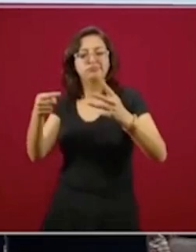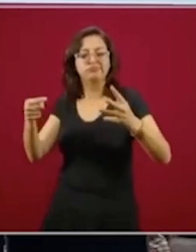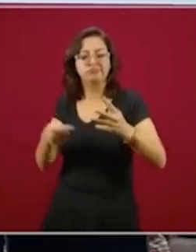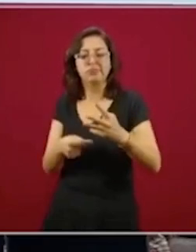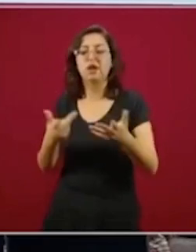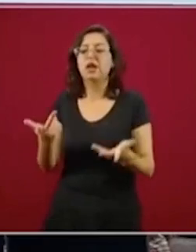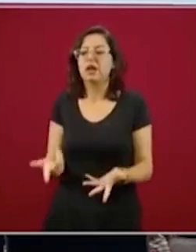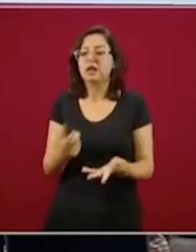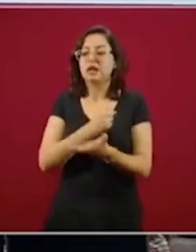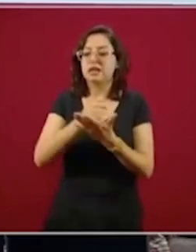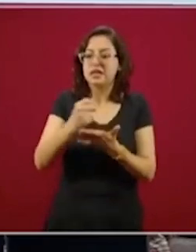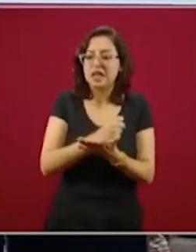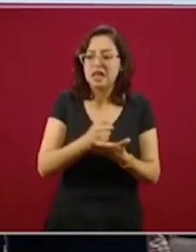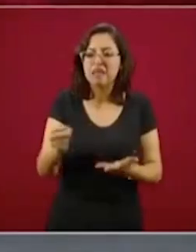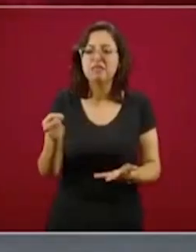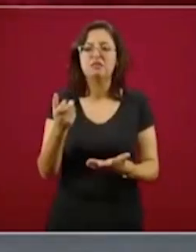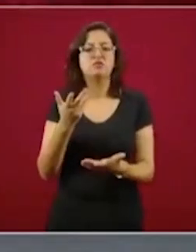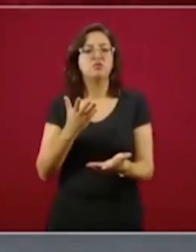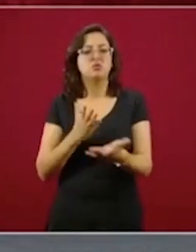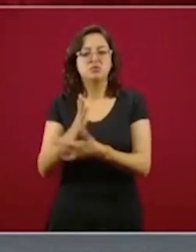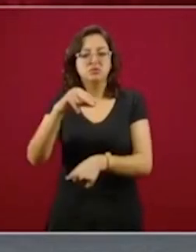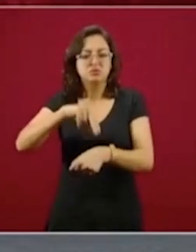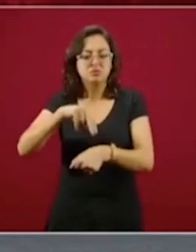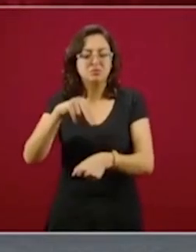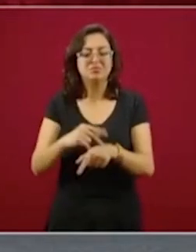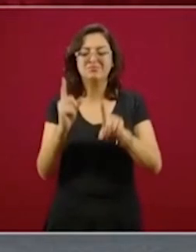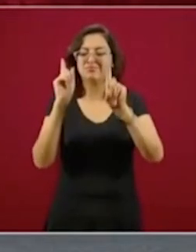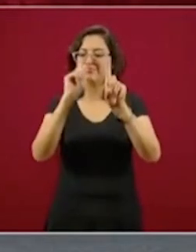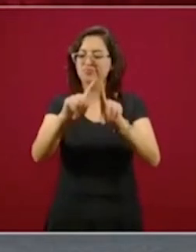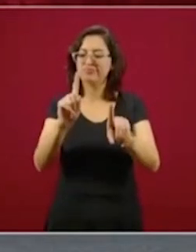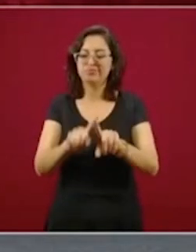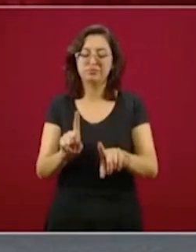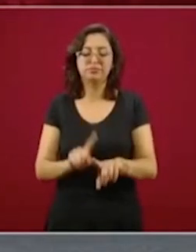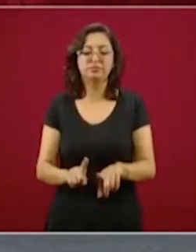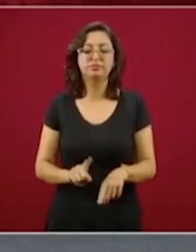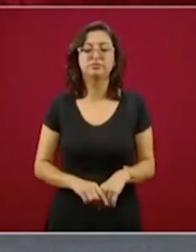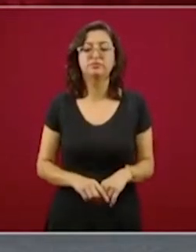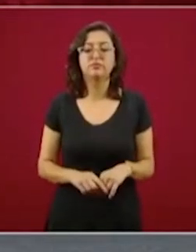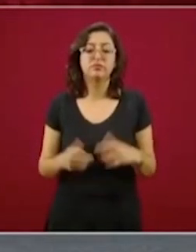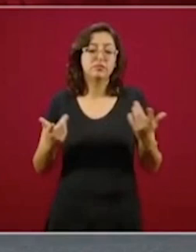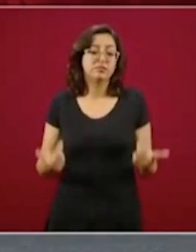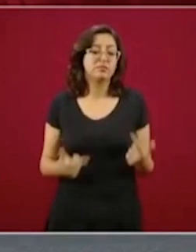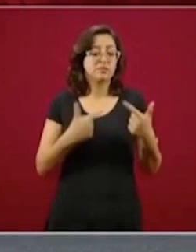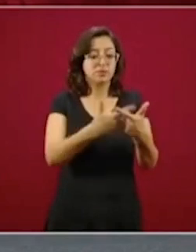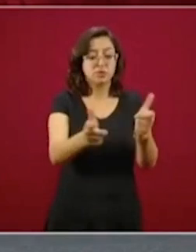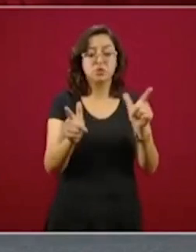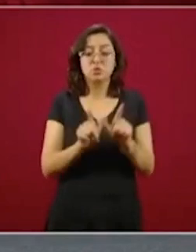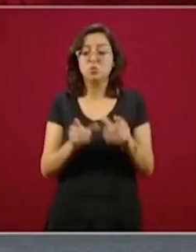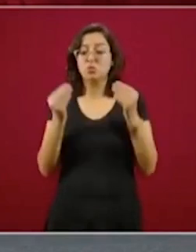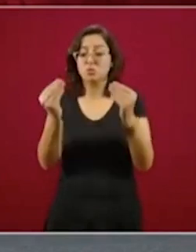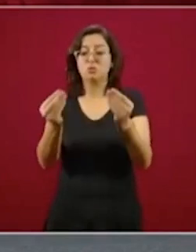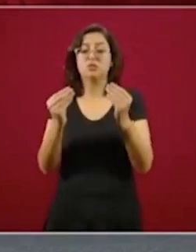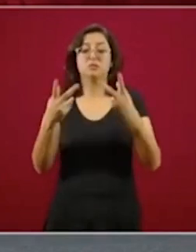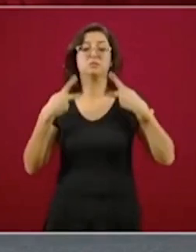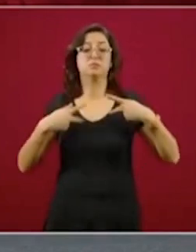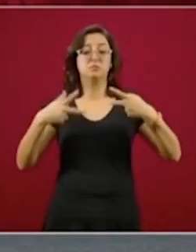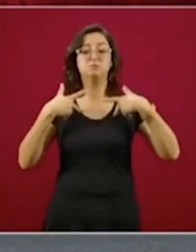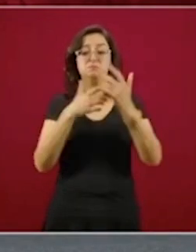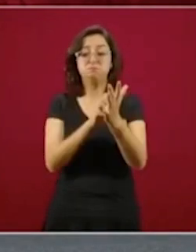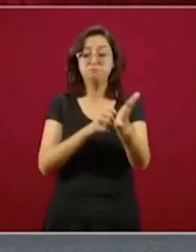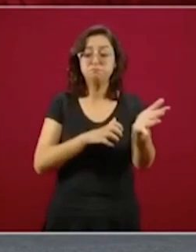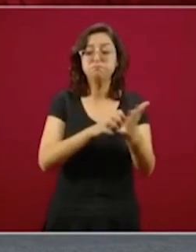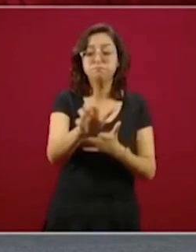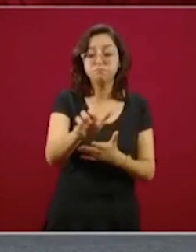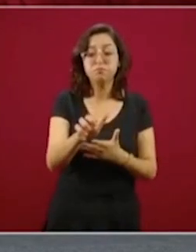créditos e ingresos que son muy variables. Son grupos poblacionales muy grandes que este programa